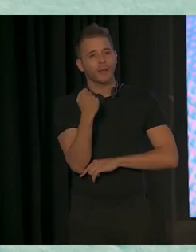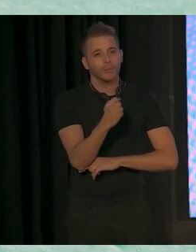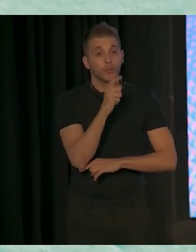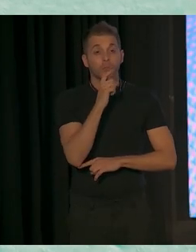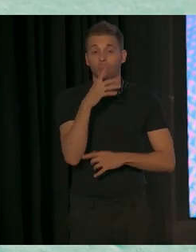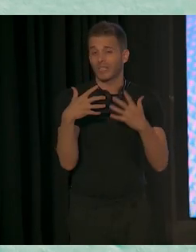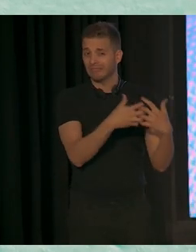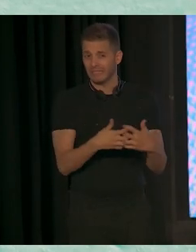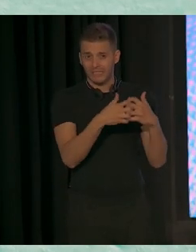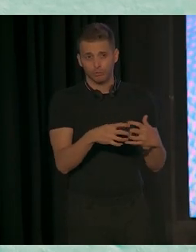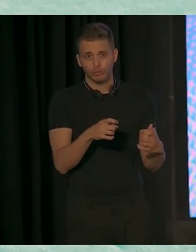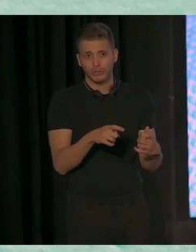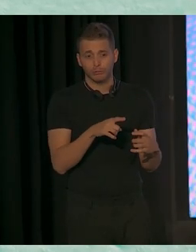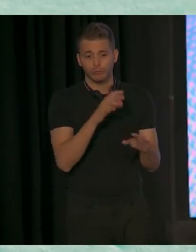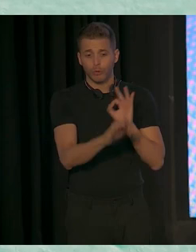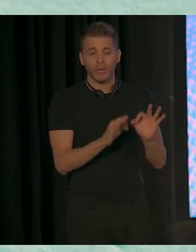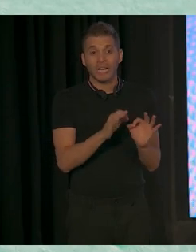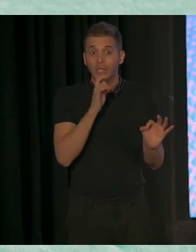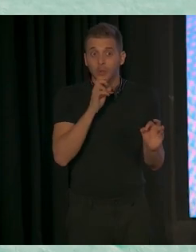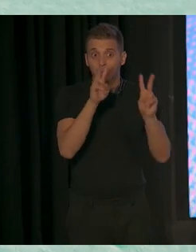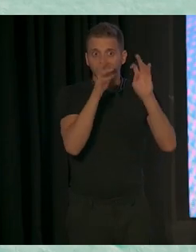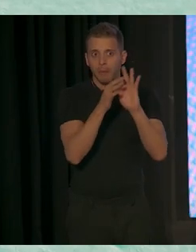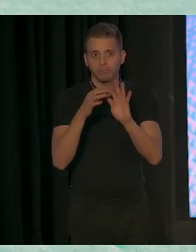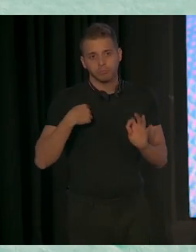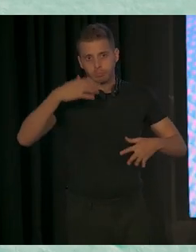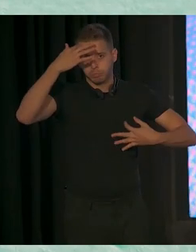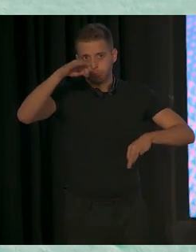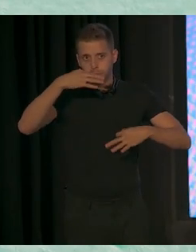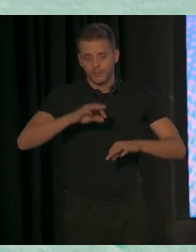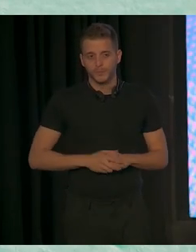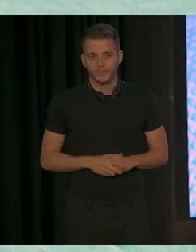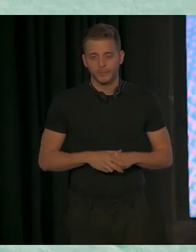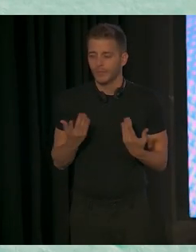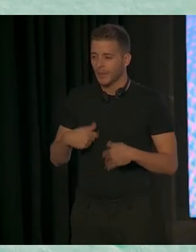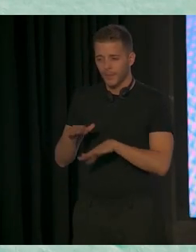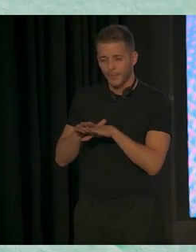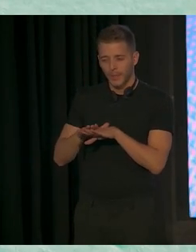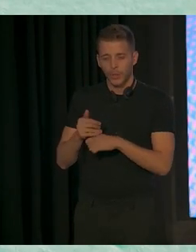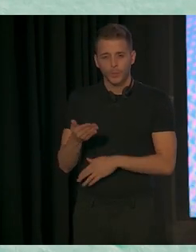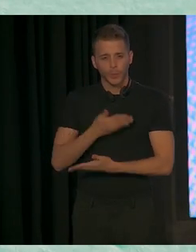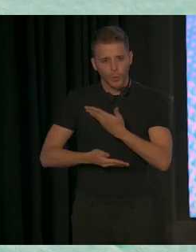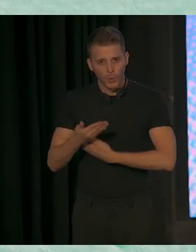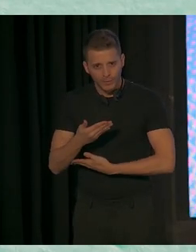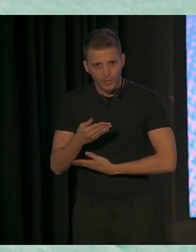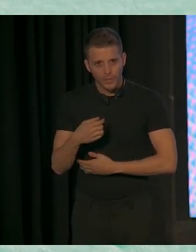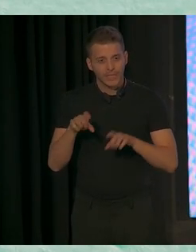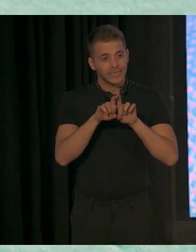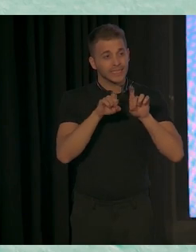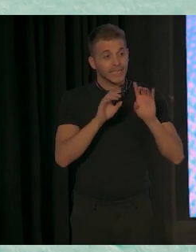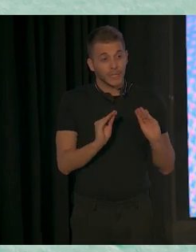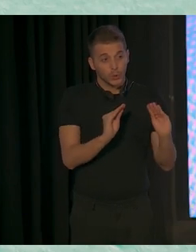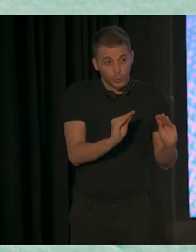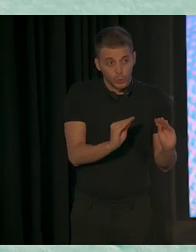Unidos cómo está organizado este tema. Perdón, la colaboración que tiene tu entidad con